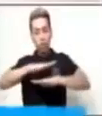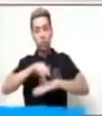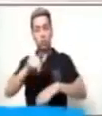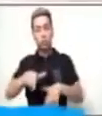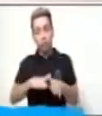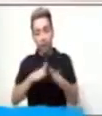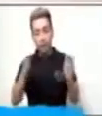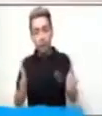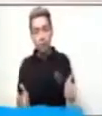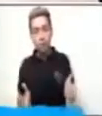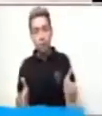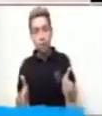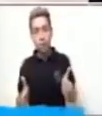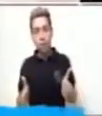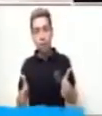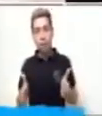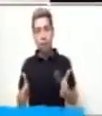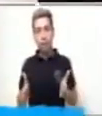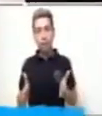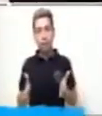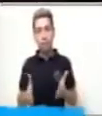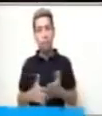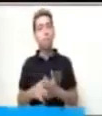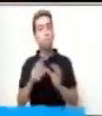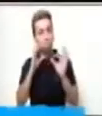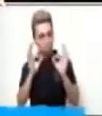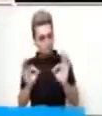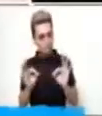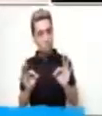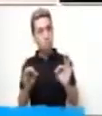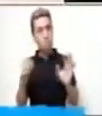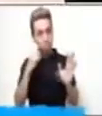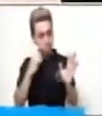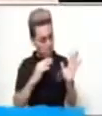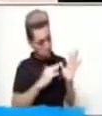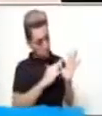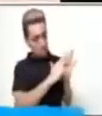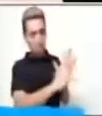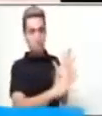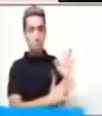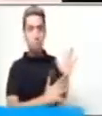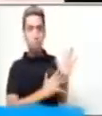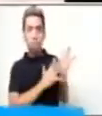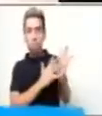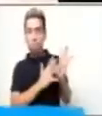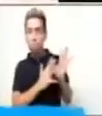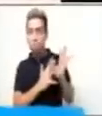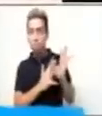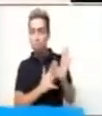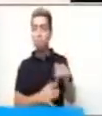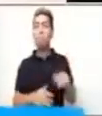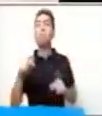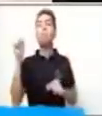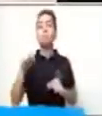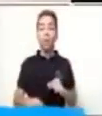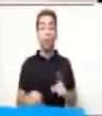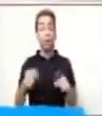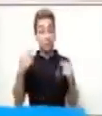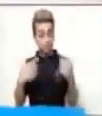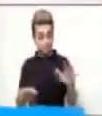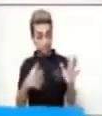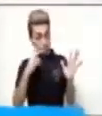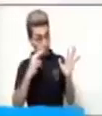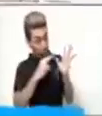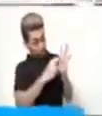Muy bien. Creo que te habrás dado cuenta ahora. Ahora, si ya leíste